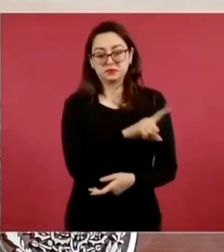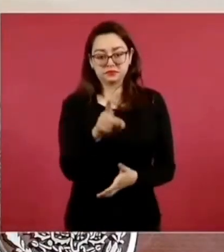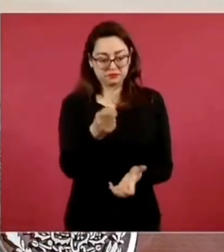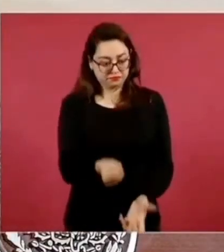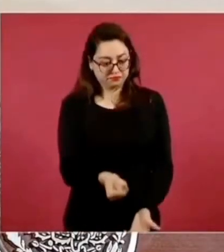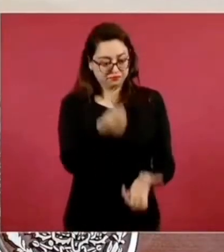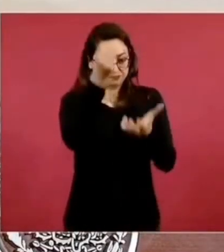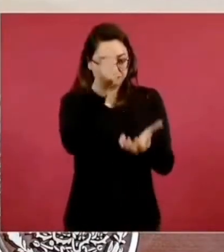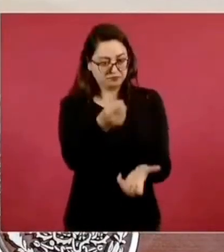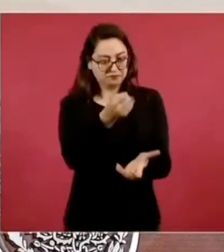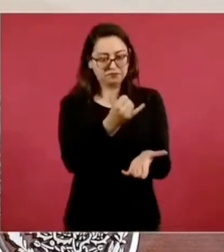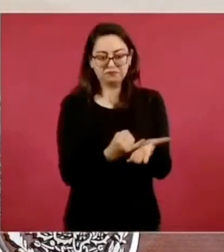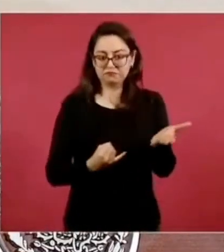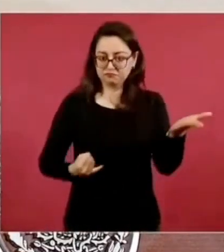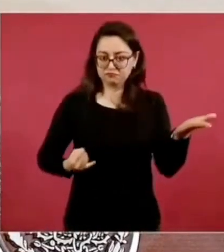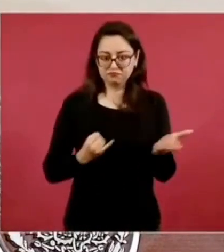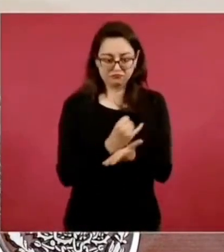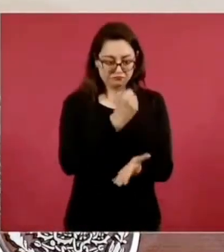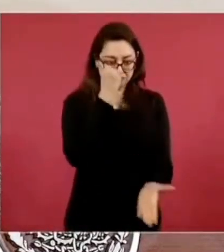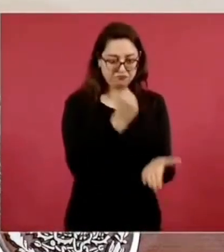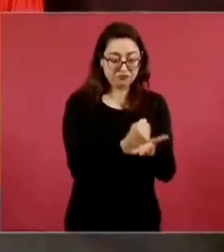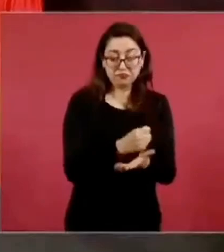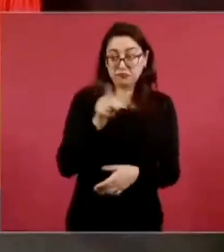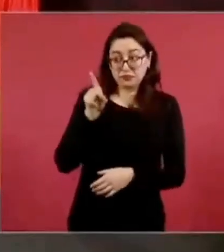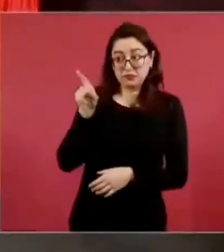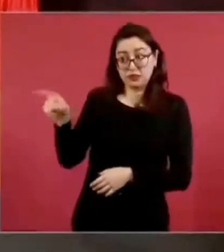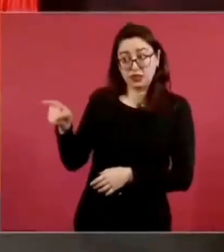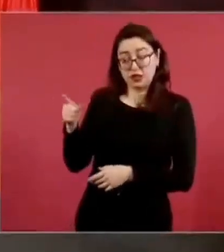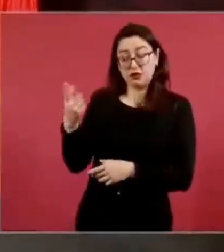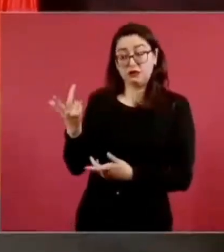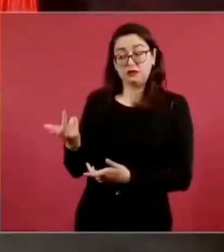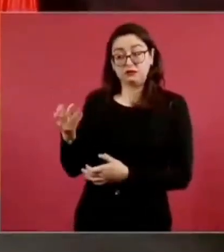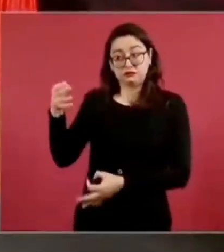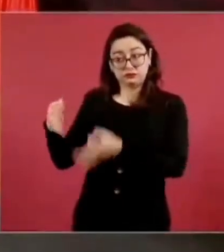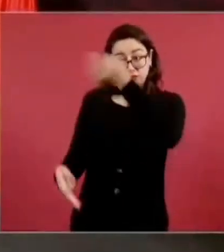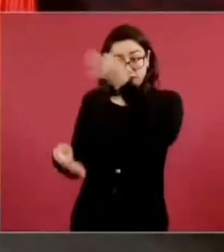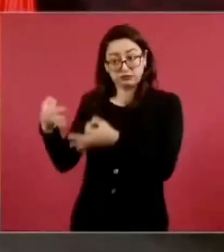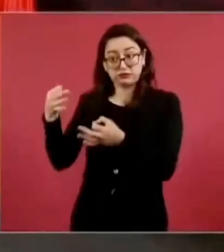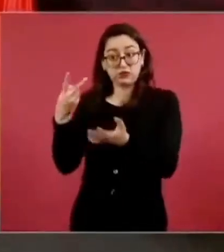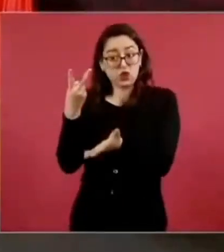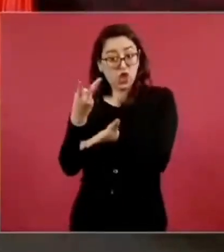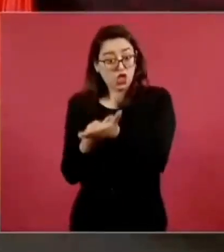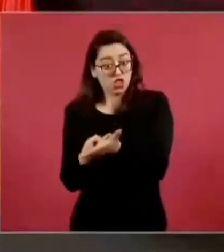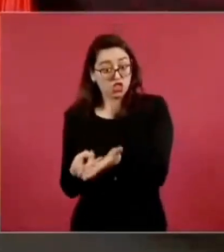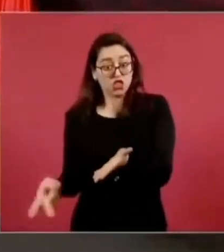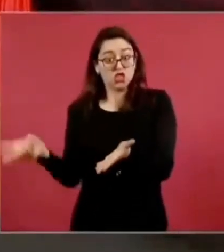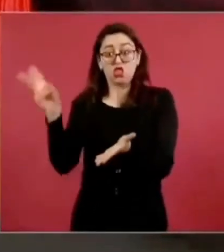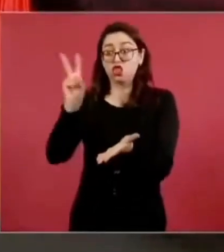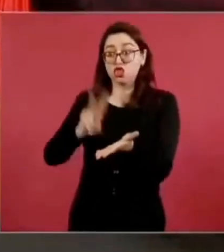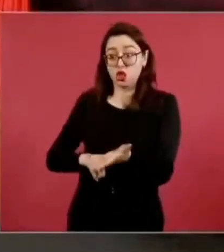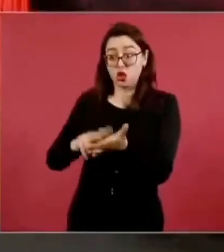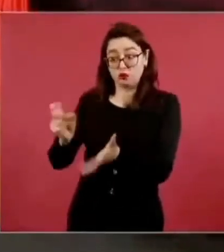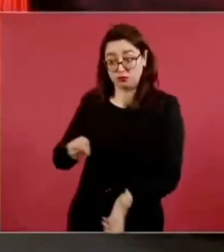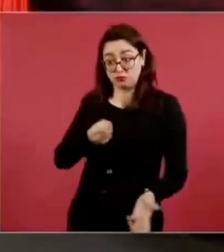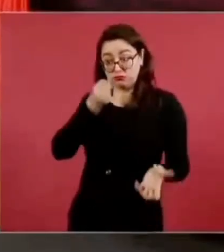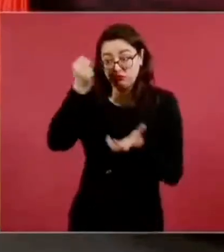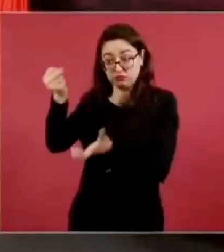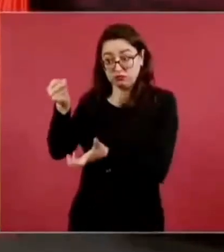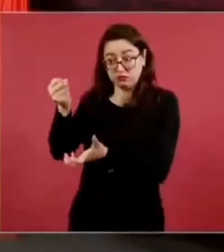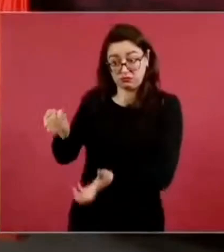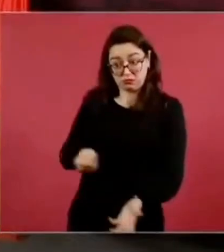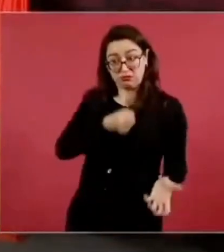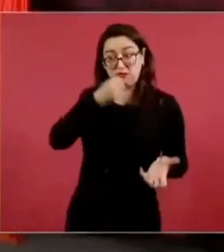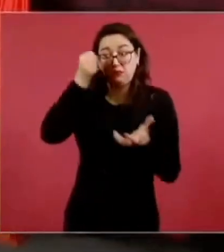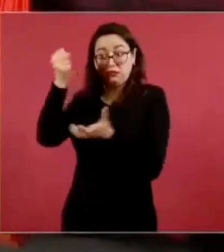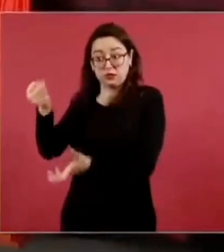que ya no iban a tener en el Poder Judicial 15 mil millones de pesos